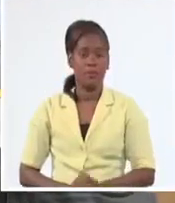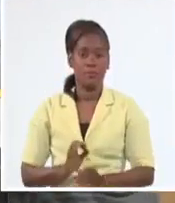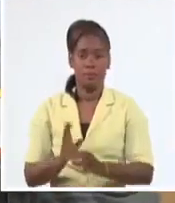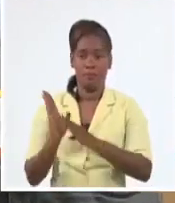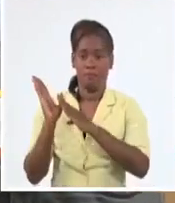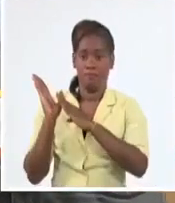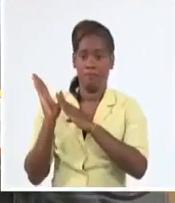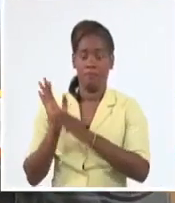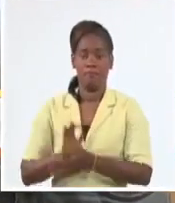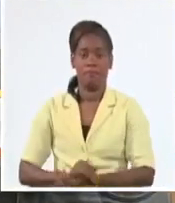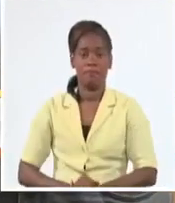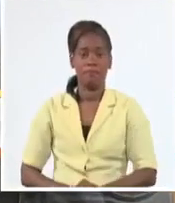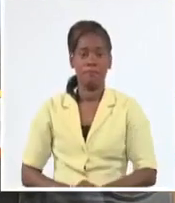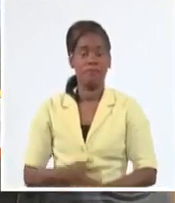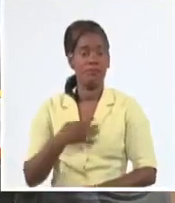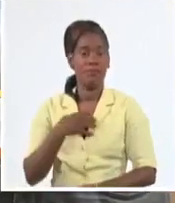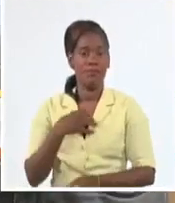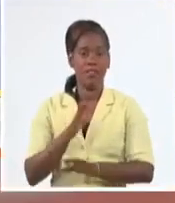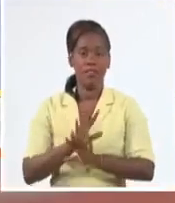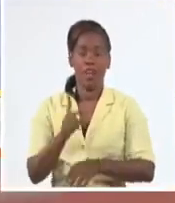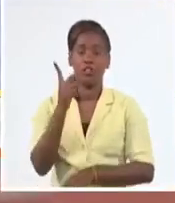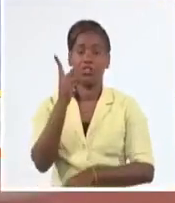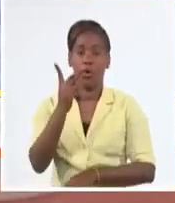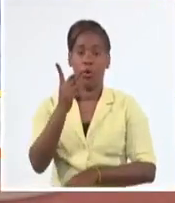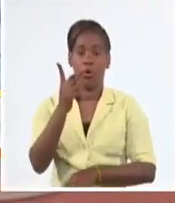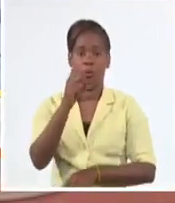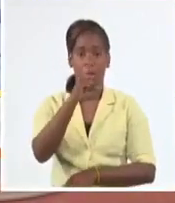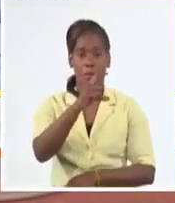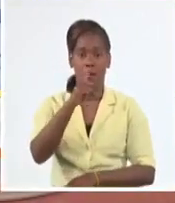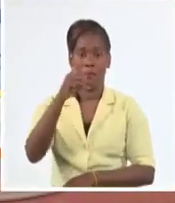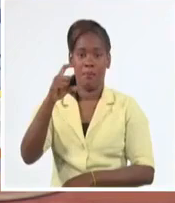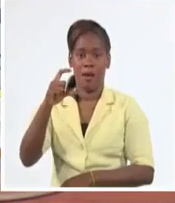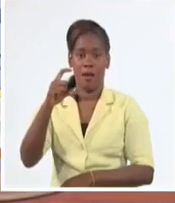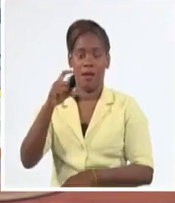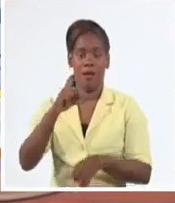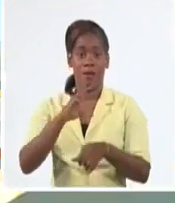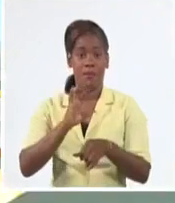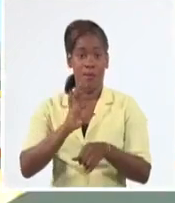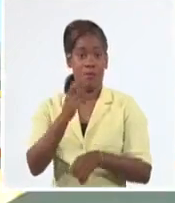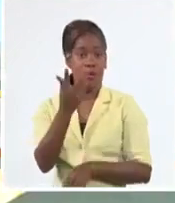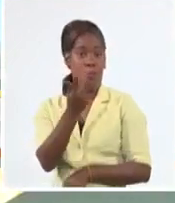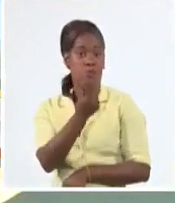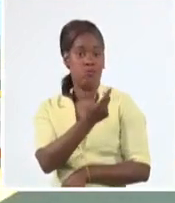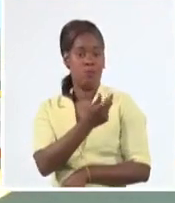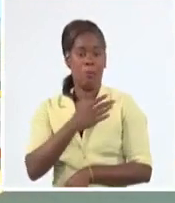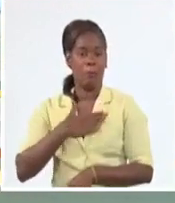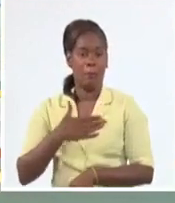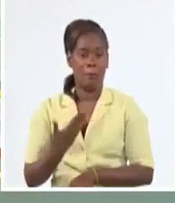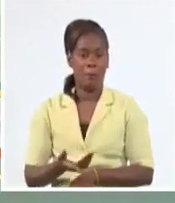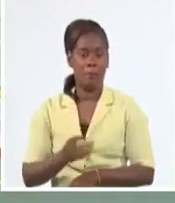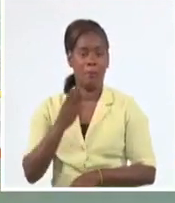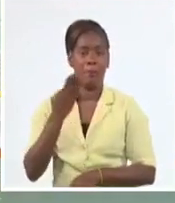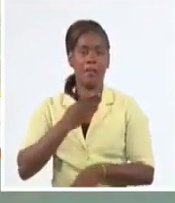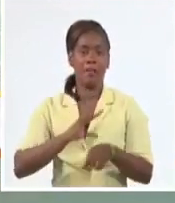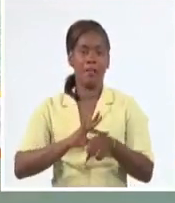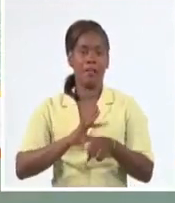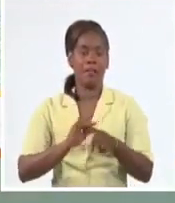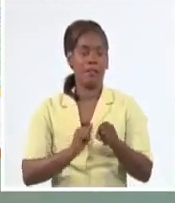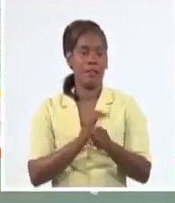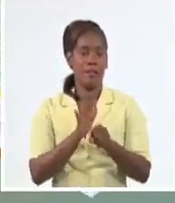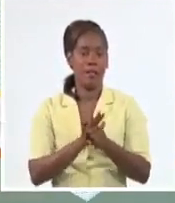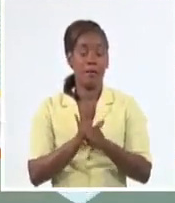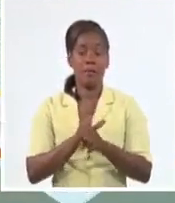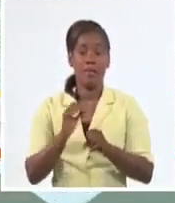Cuba cuenta ya con dos nuevas vacunas anticovid-19 luego de que la autoridad reguladora nacional concediera el